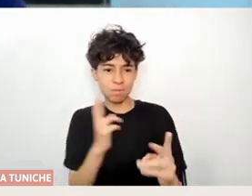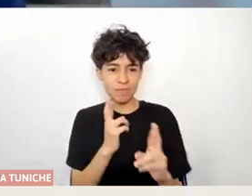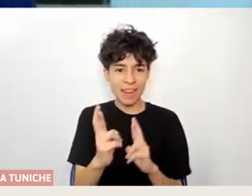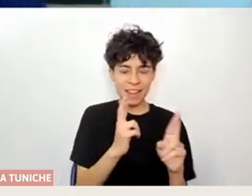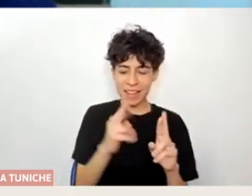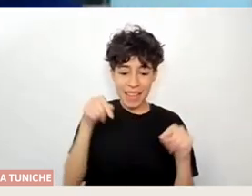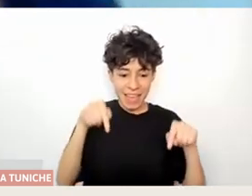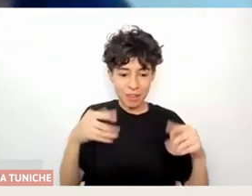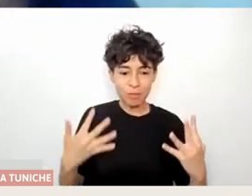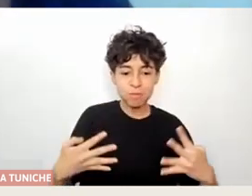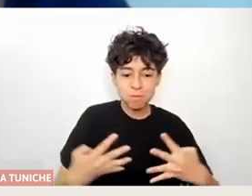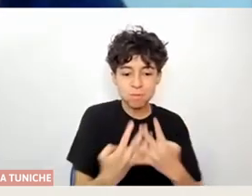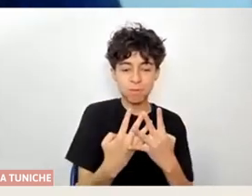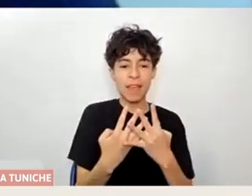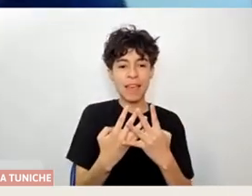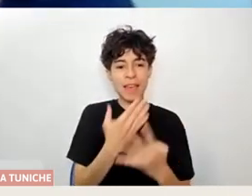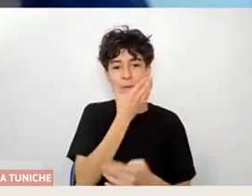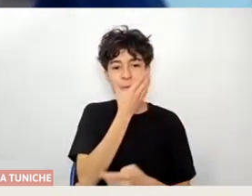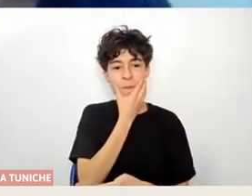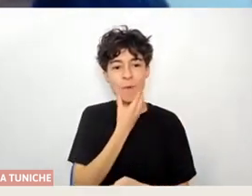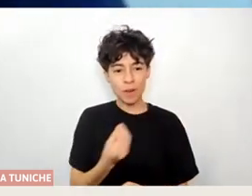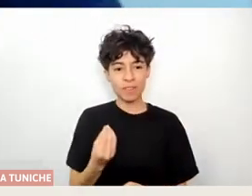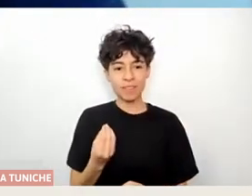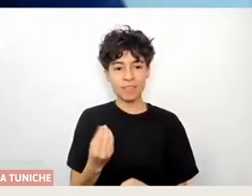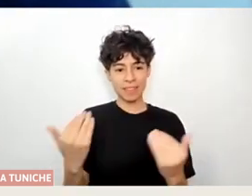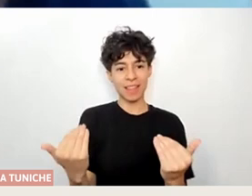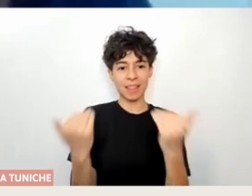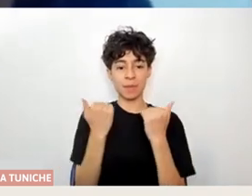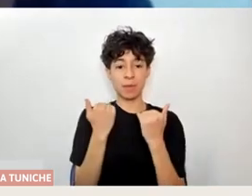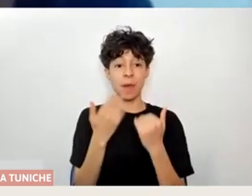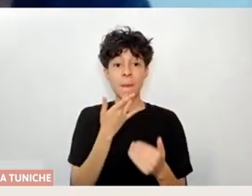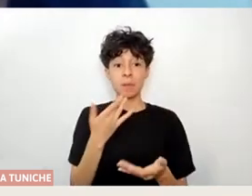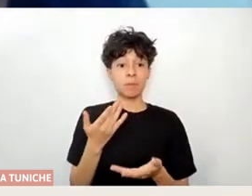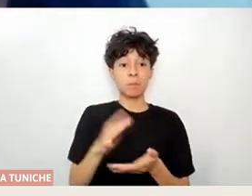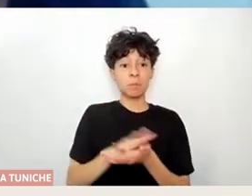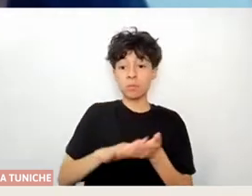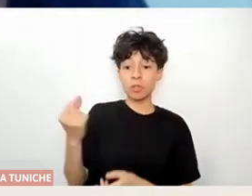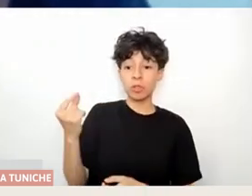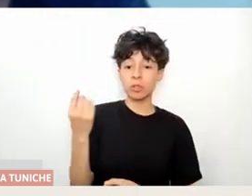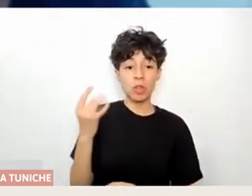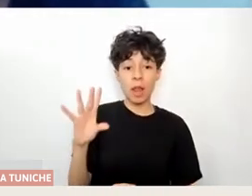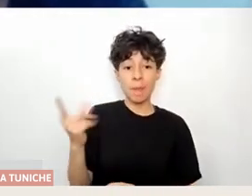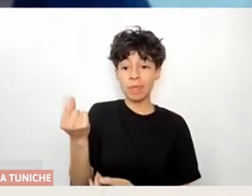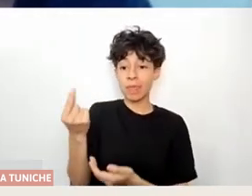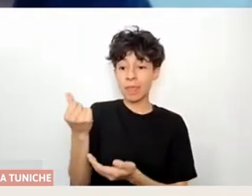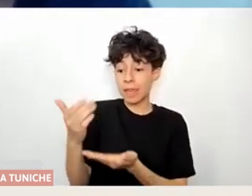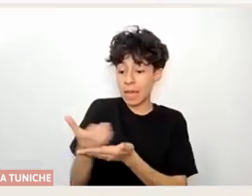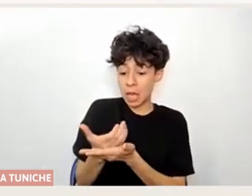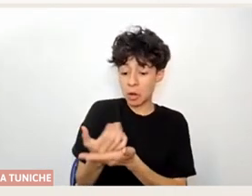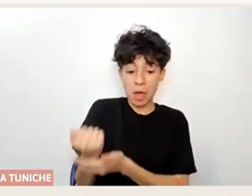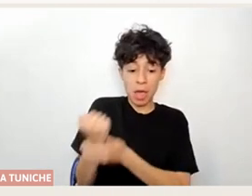nos va sosteniendo en el quehacer también, porque no dependemos solamente de la energía del dinero, sino también de la